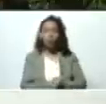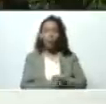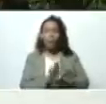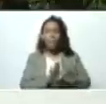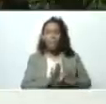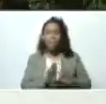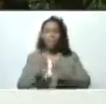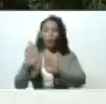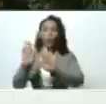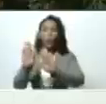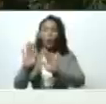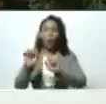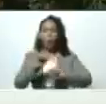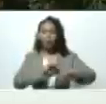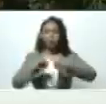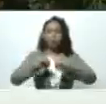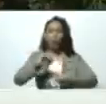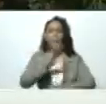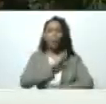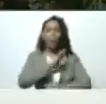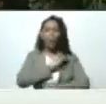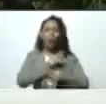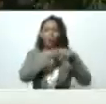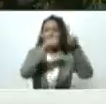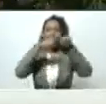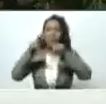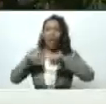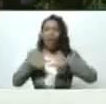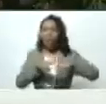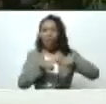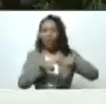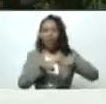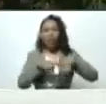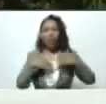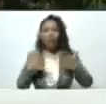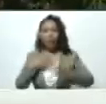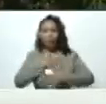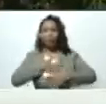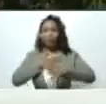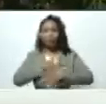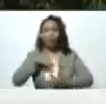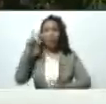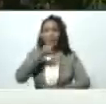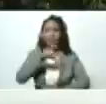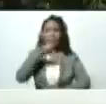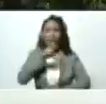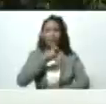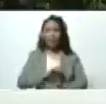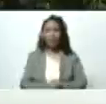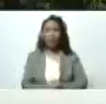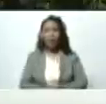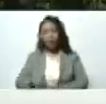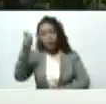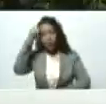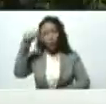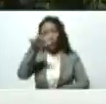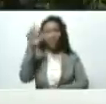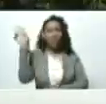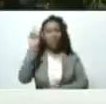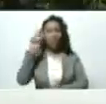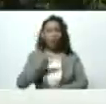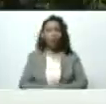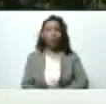con motores propios diversificada que satisfaga las necesidades del pueblo de Venezuela